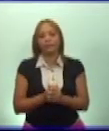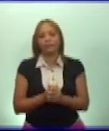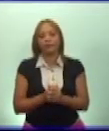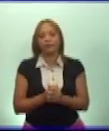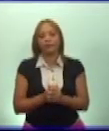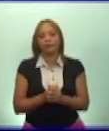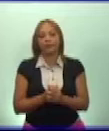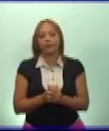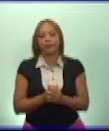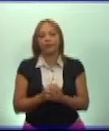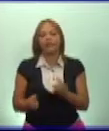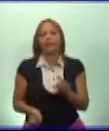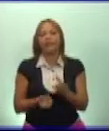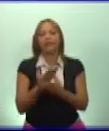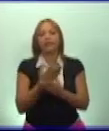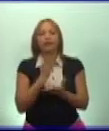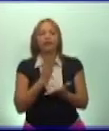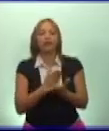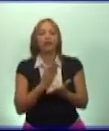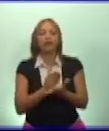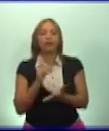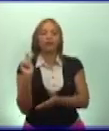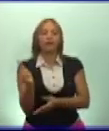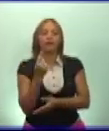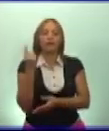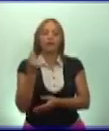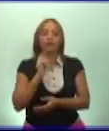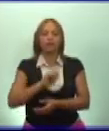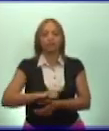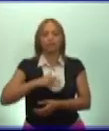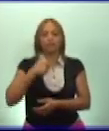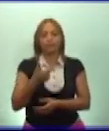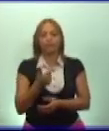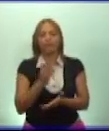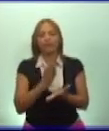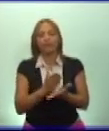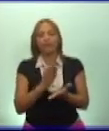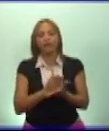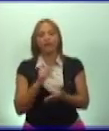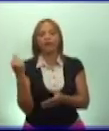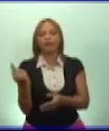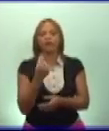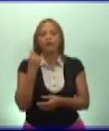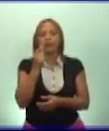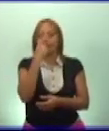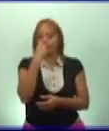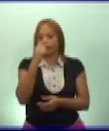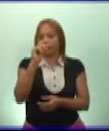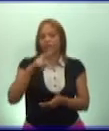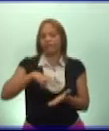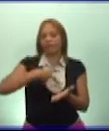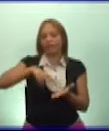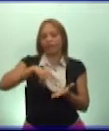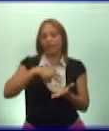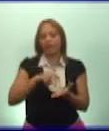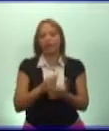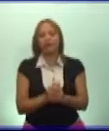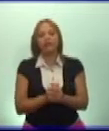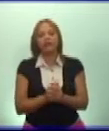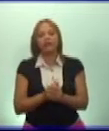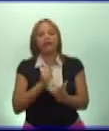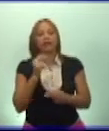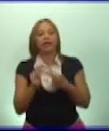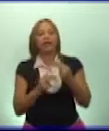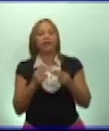la Escuela Nacional de Arte, la Escuela Nacional de Ballet. Se han formado numerosos grupos